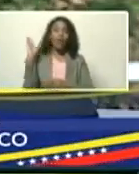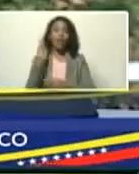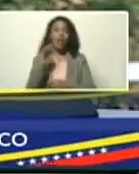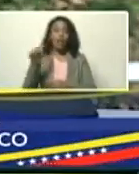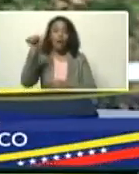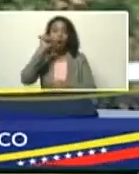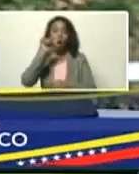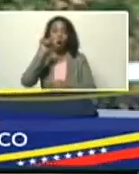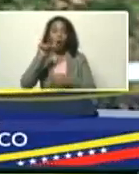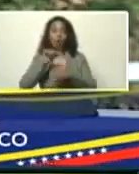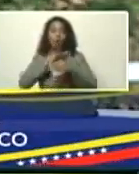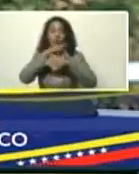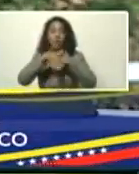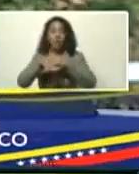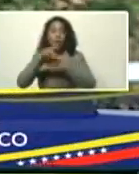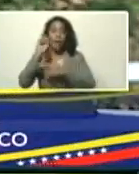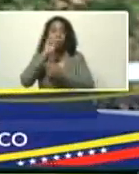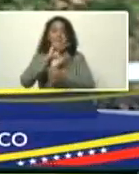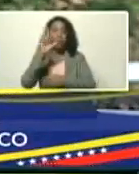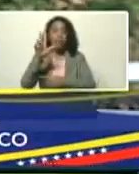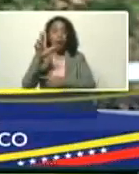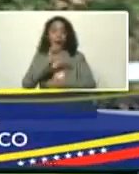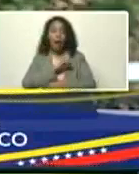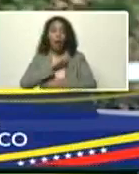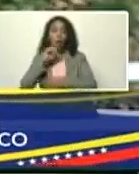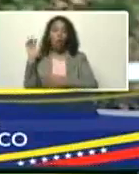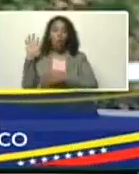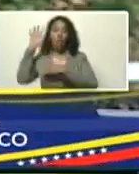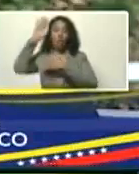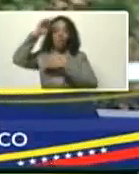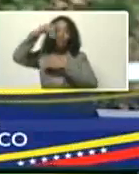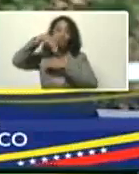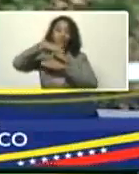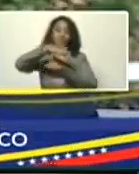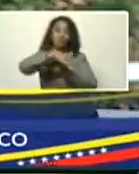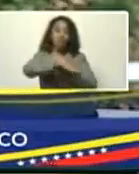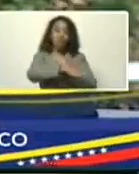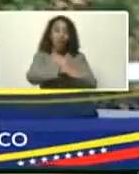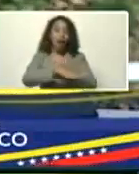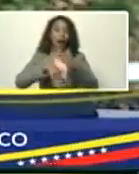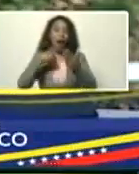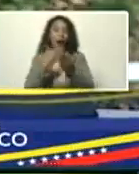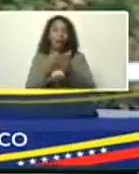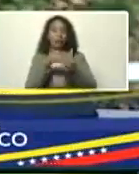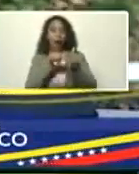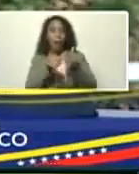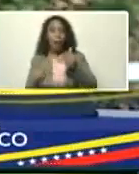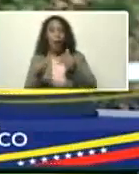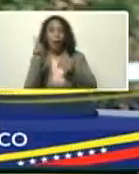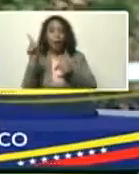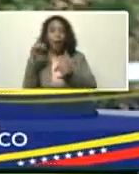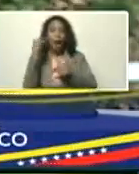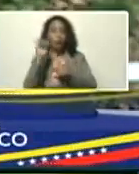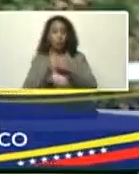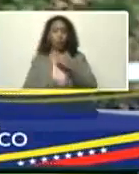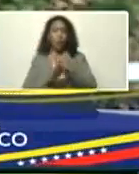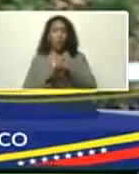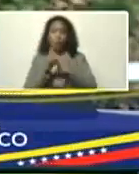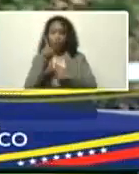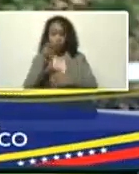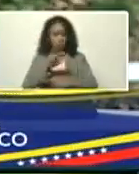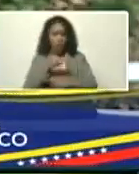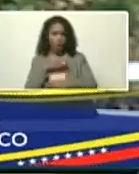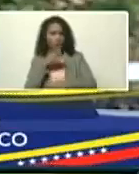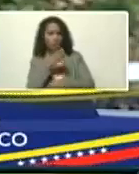escurridas, de arriba, del 23 de enero, y caía por todo el Guarataro, así, hasta abajo. Ahí están todavía, tú nunca has ido,